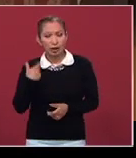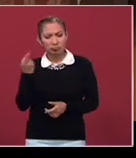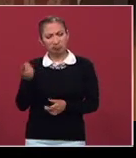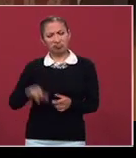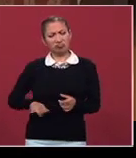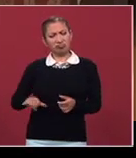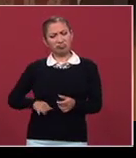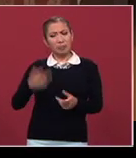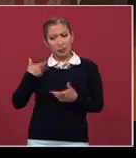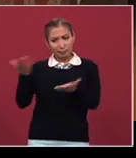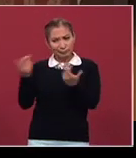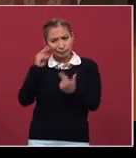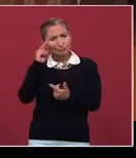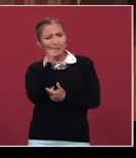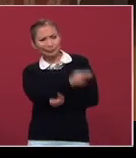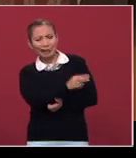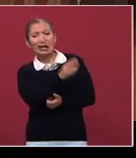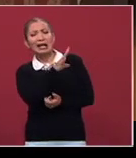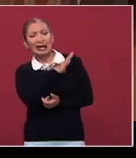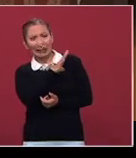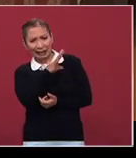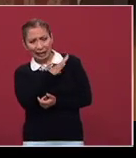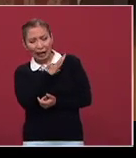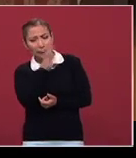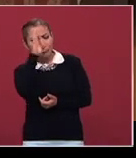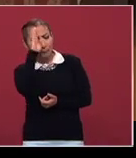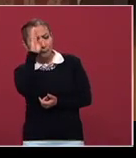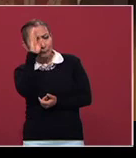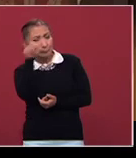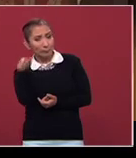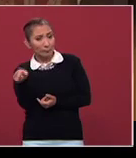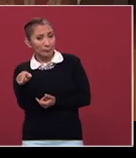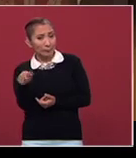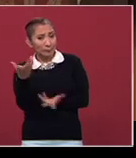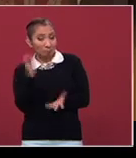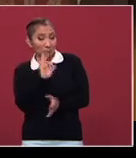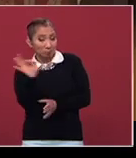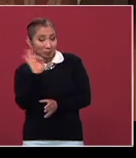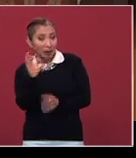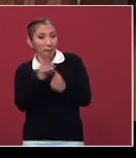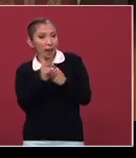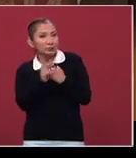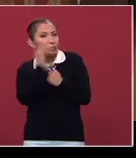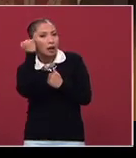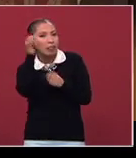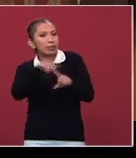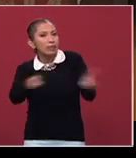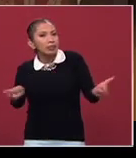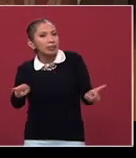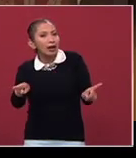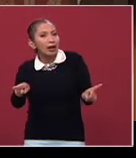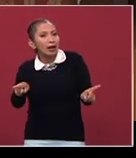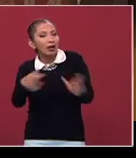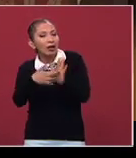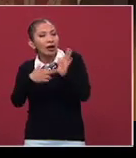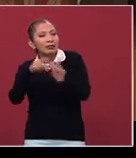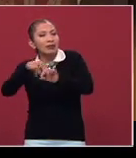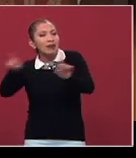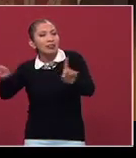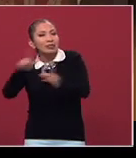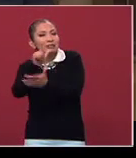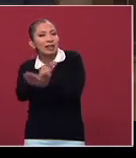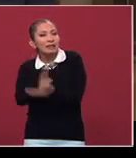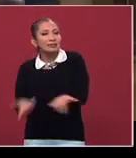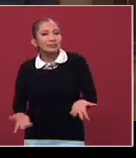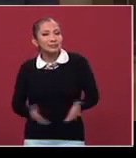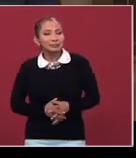atención de nuestro público para que repiense la posibilidad de un país distinto bajo otros preceptos legales.